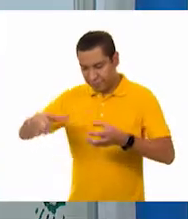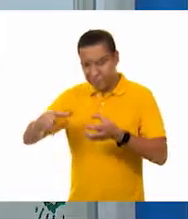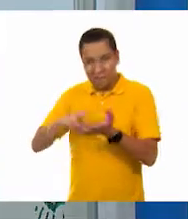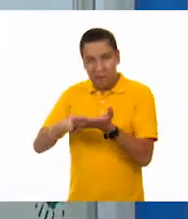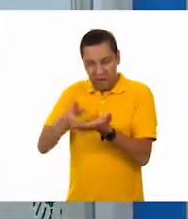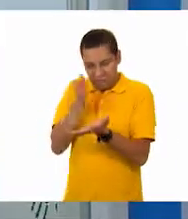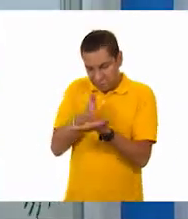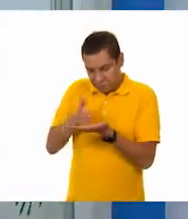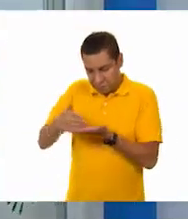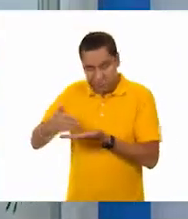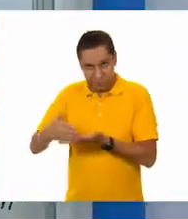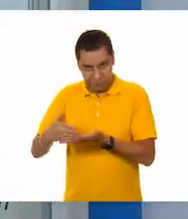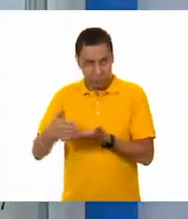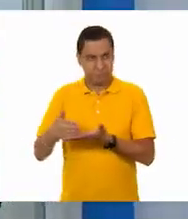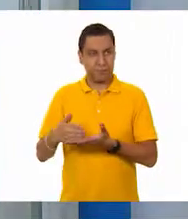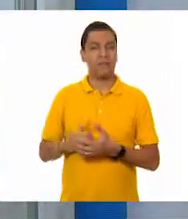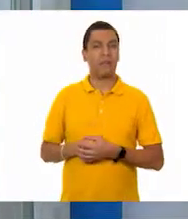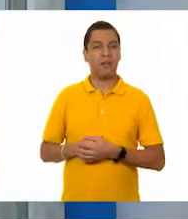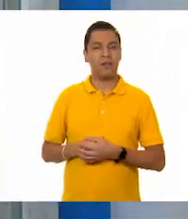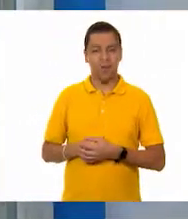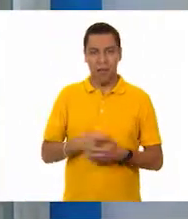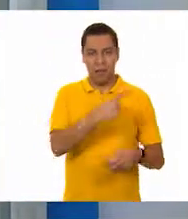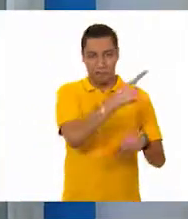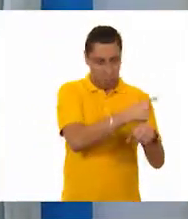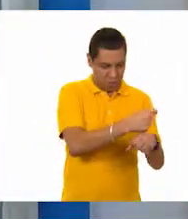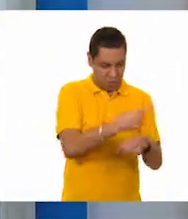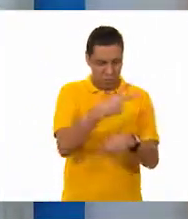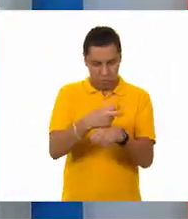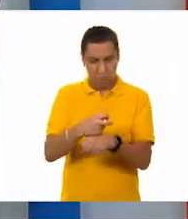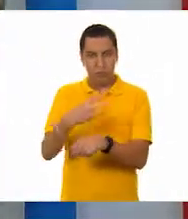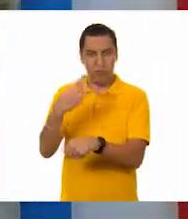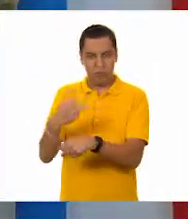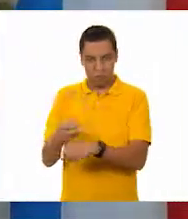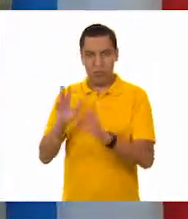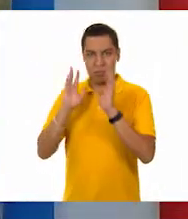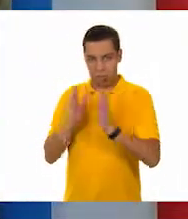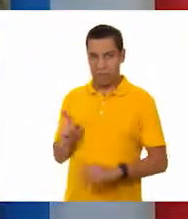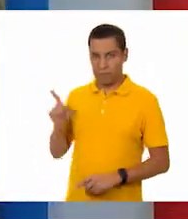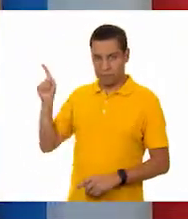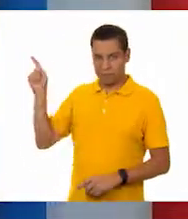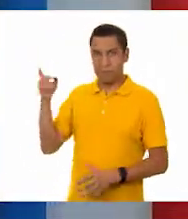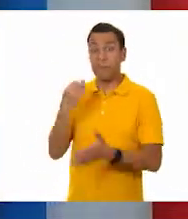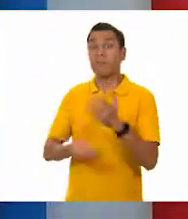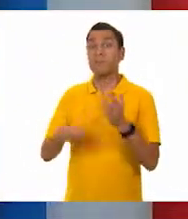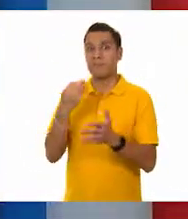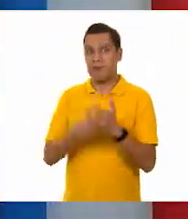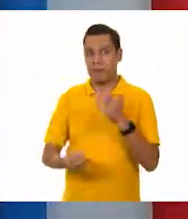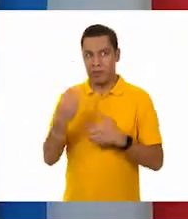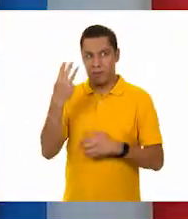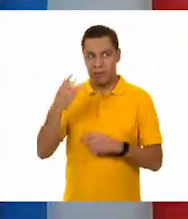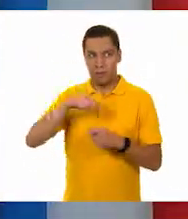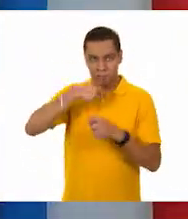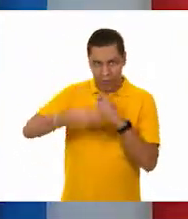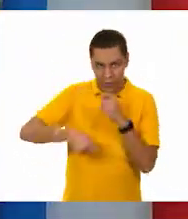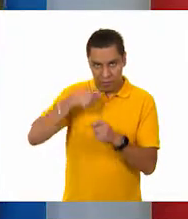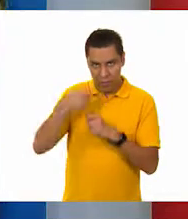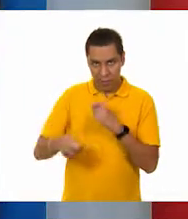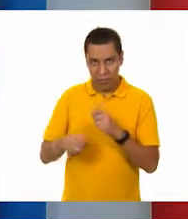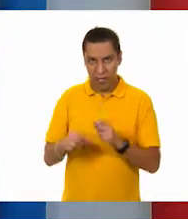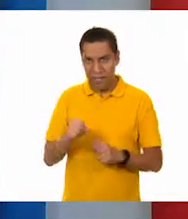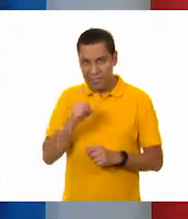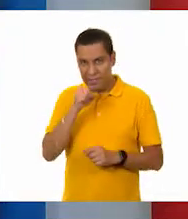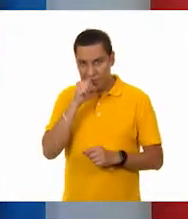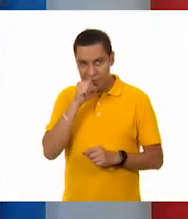calabaza. Perfecto. Y ya tenemos primero, segundo y tercer lugar. Muy bien. Nos quedan tres productos más. Sí. Plátano, zanahoria y